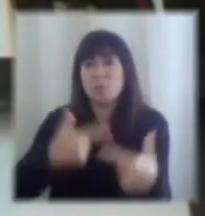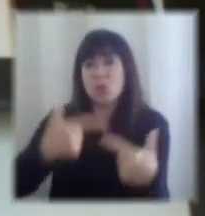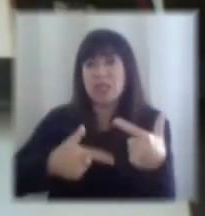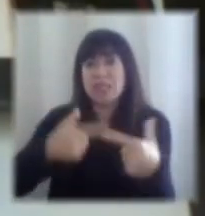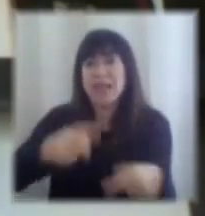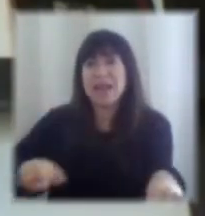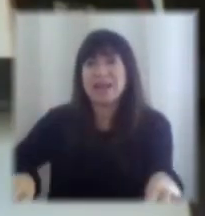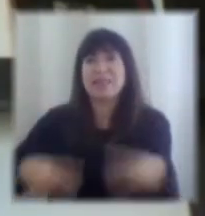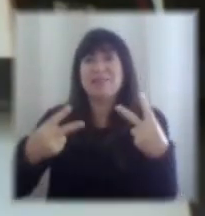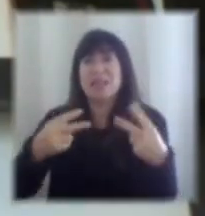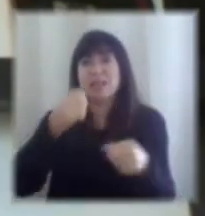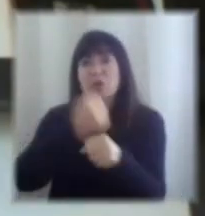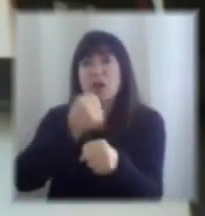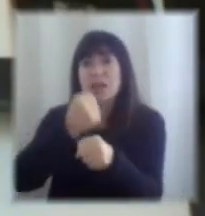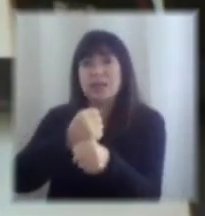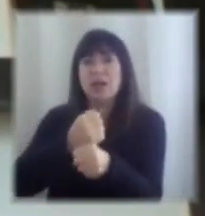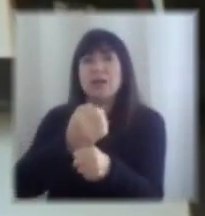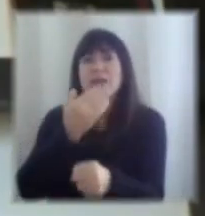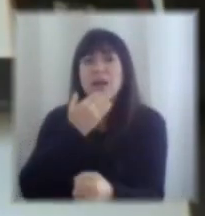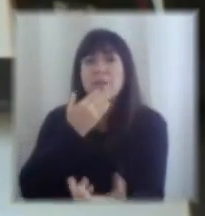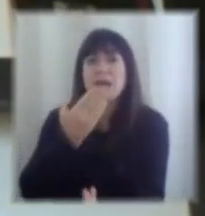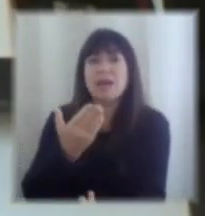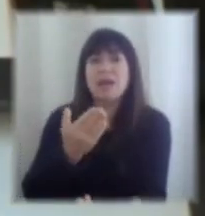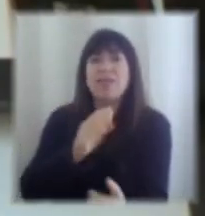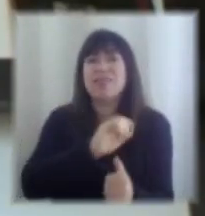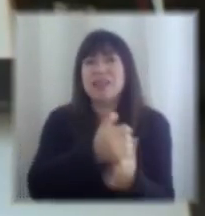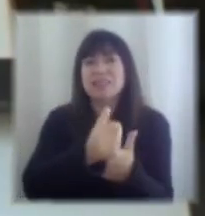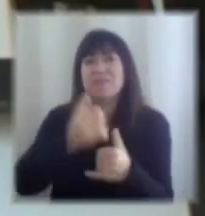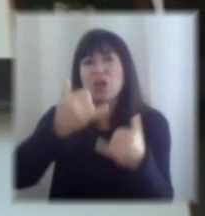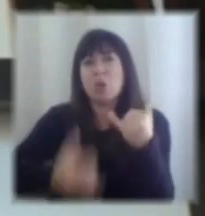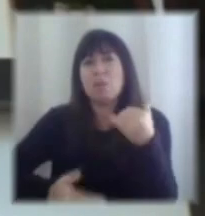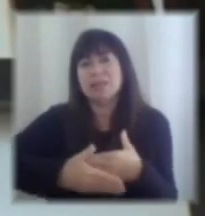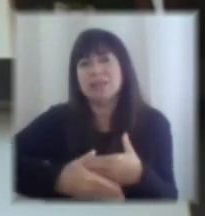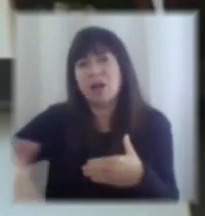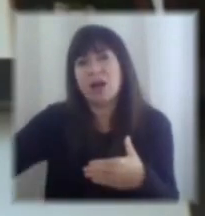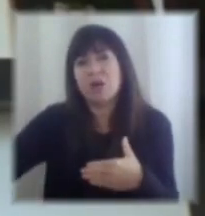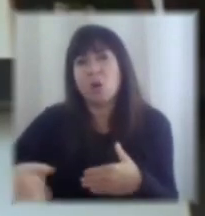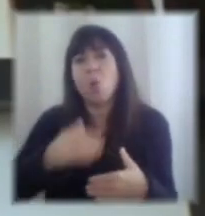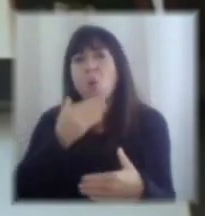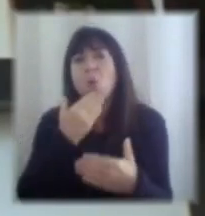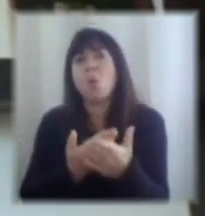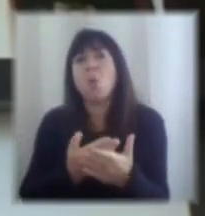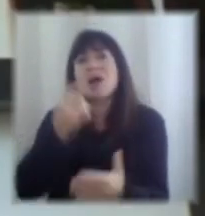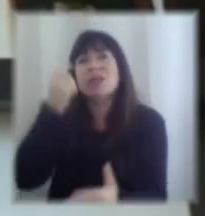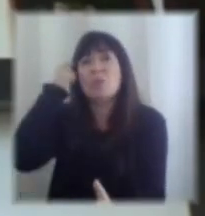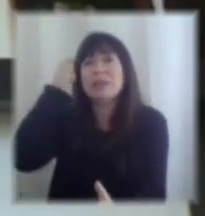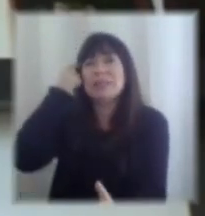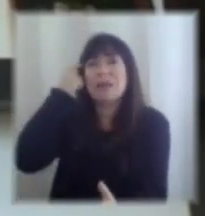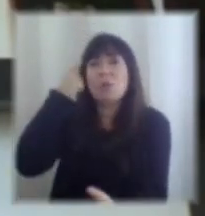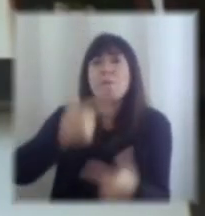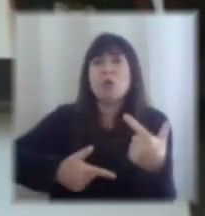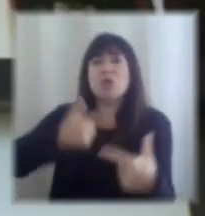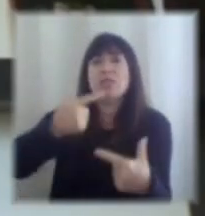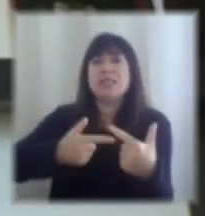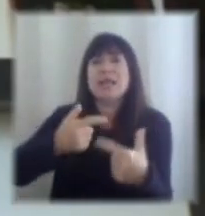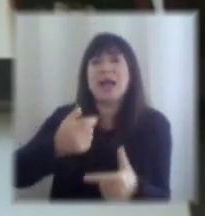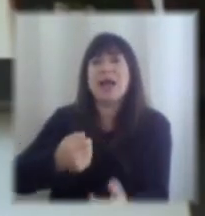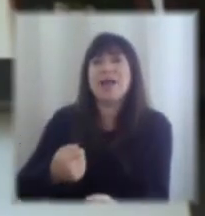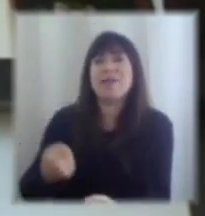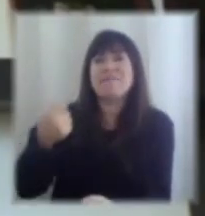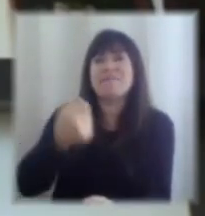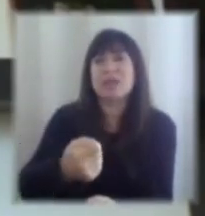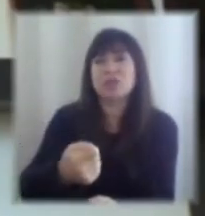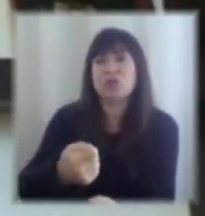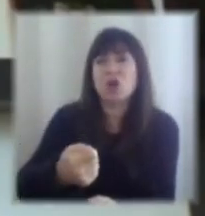tiempo pensemos en reconversión y desafíos de largo plazo cuando pensemos en la política de reactivación de la inversión también podríamos